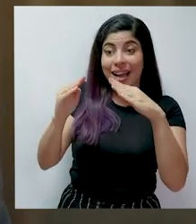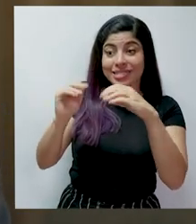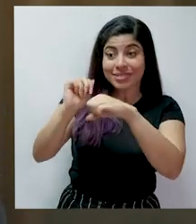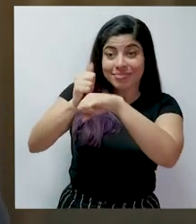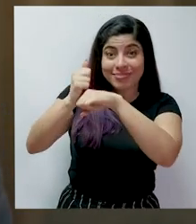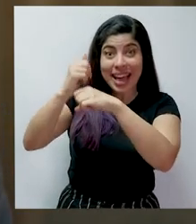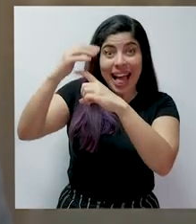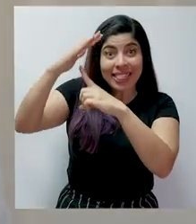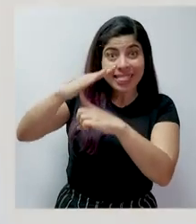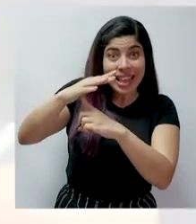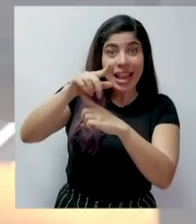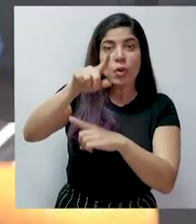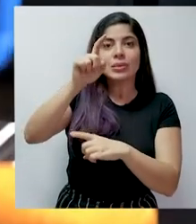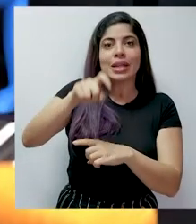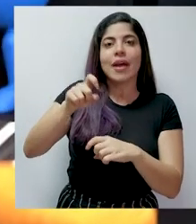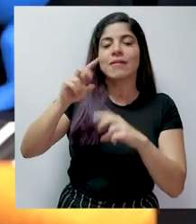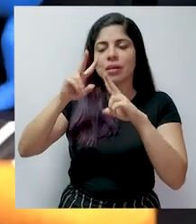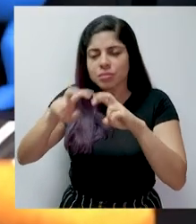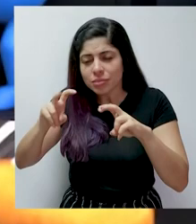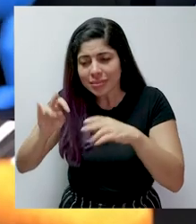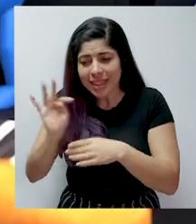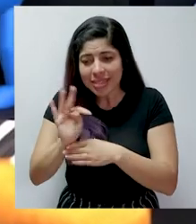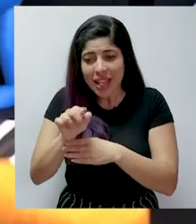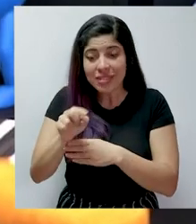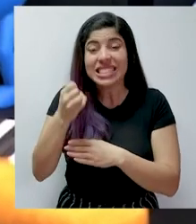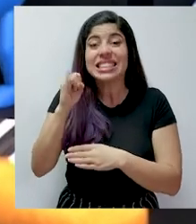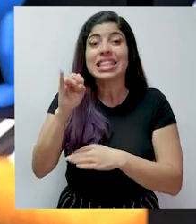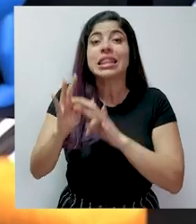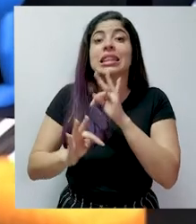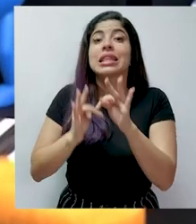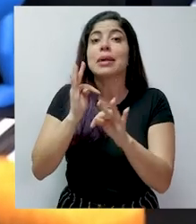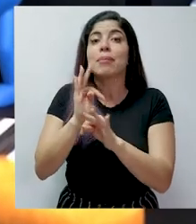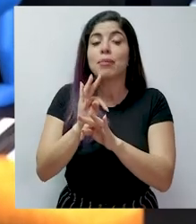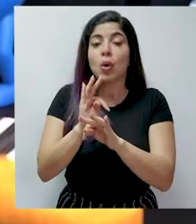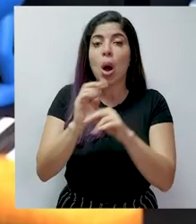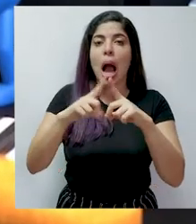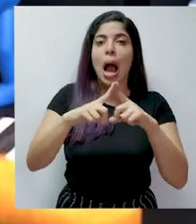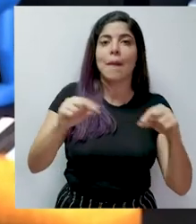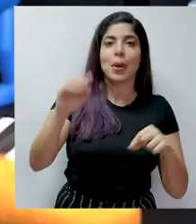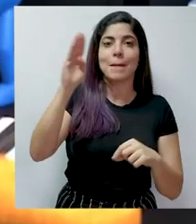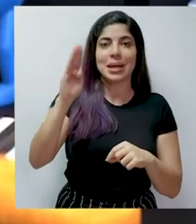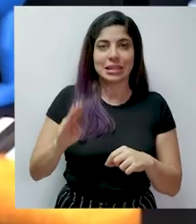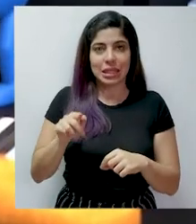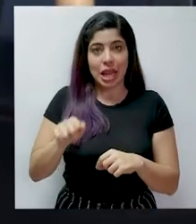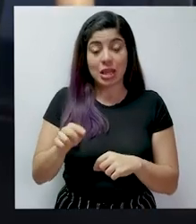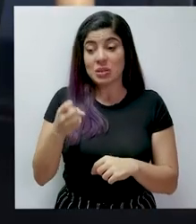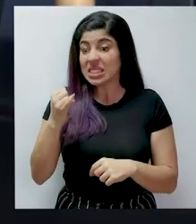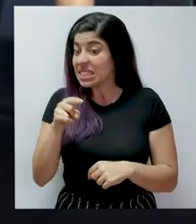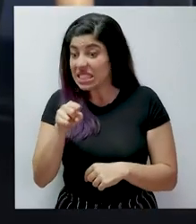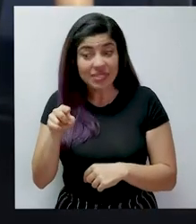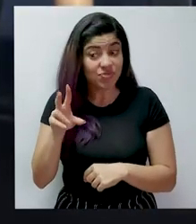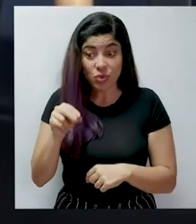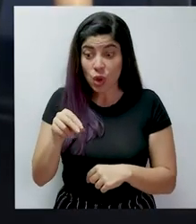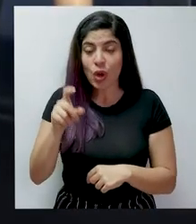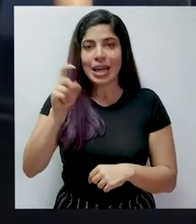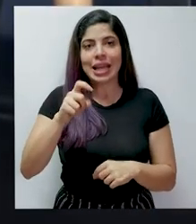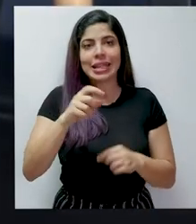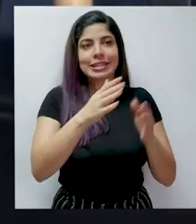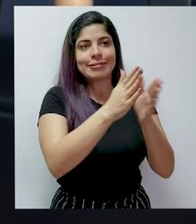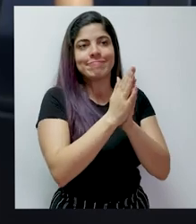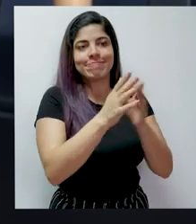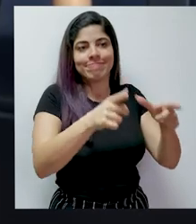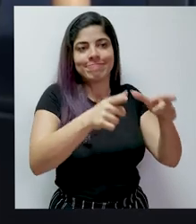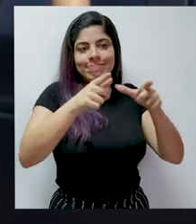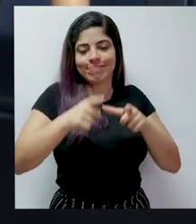por medio de una antena de techo, debe confirmar que su televisor cuenta con el estándar japonés brasileño. Caso contrario, usted